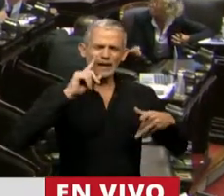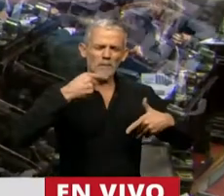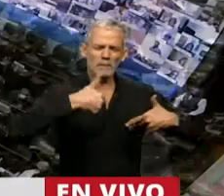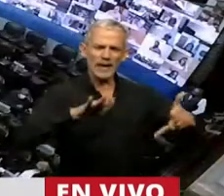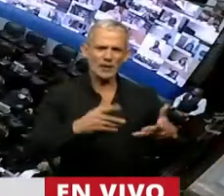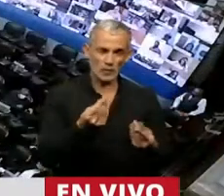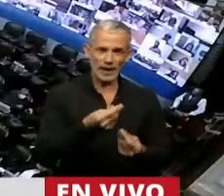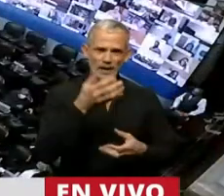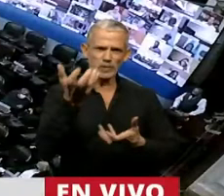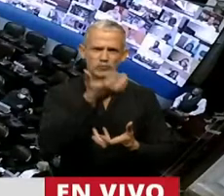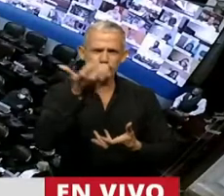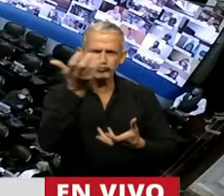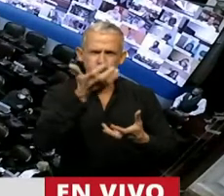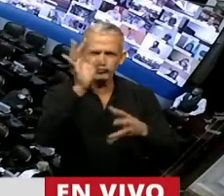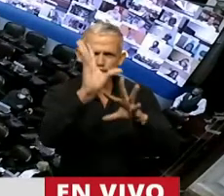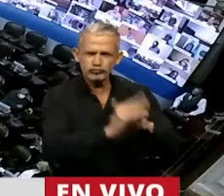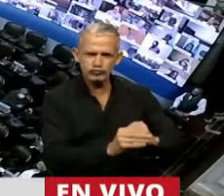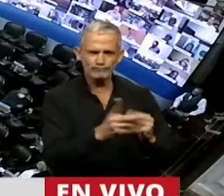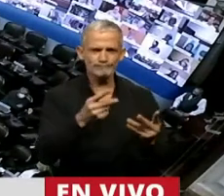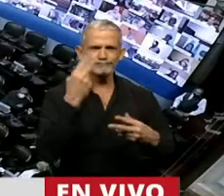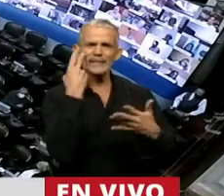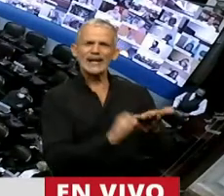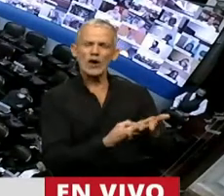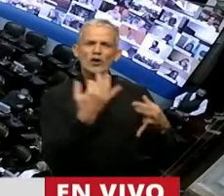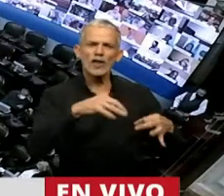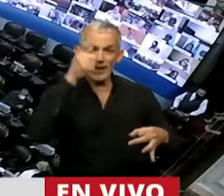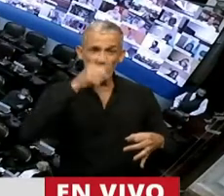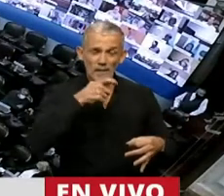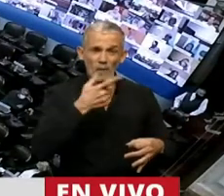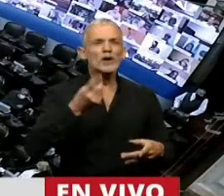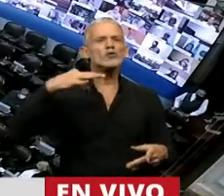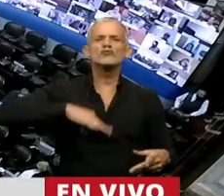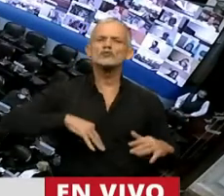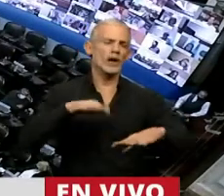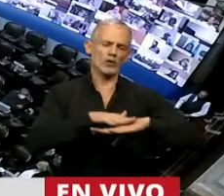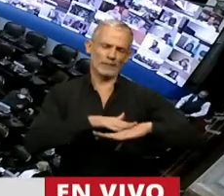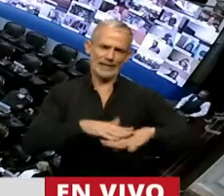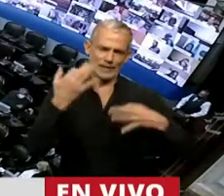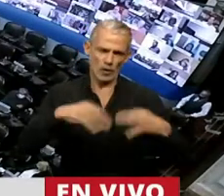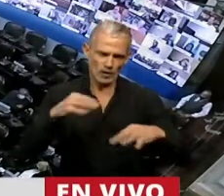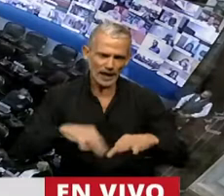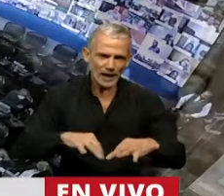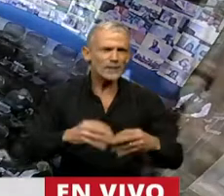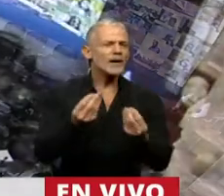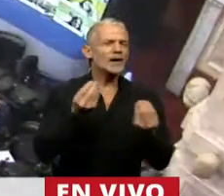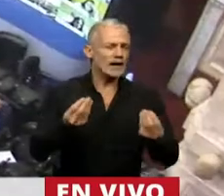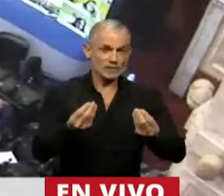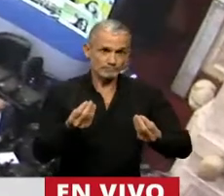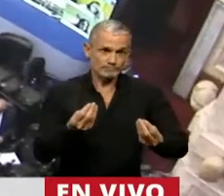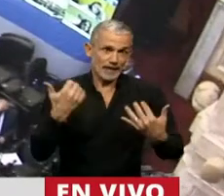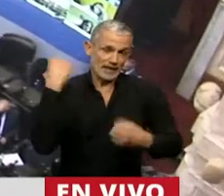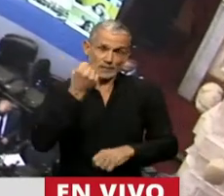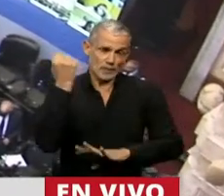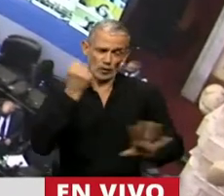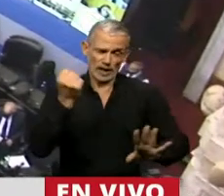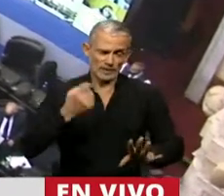paliar los incendios forestales, se les reconozca un salario mínimo vital y móvil, creo que sería